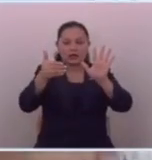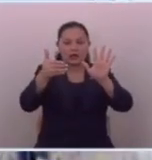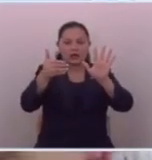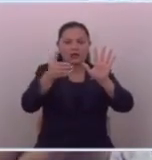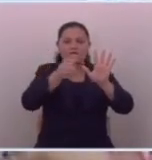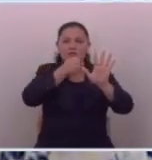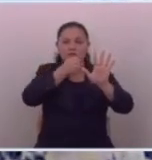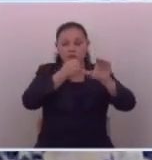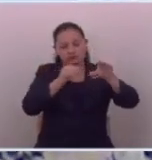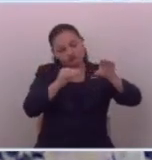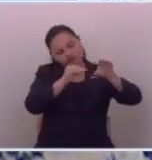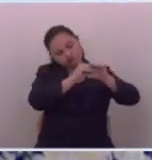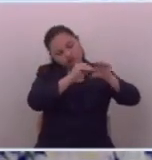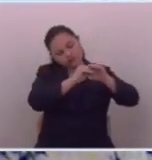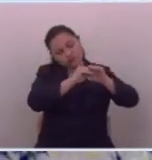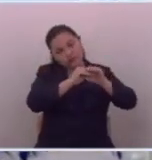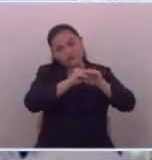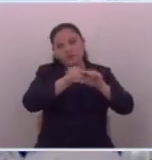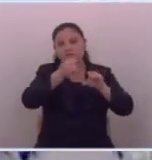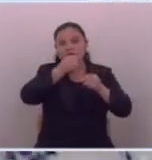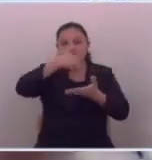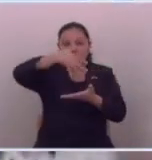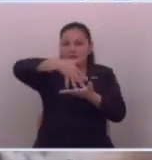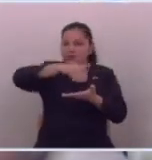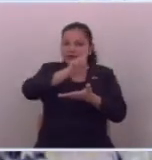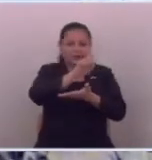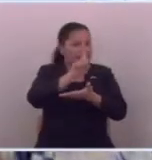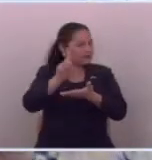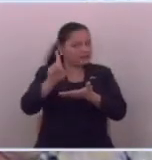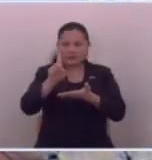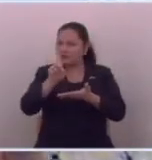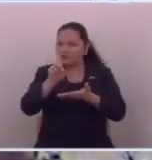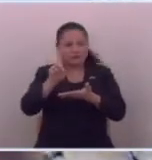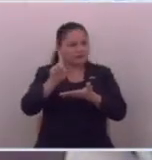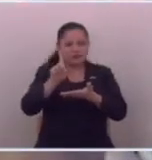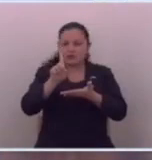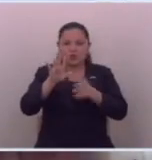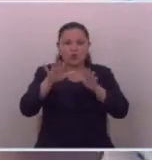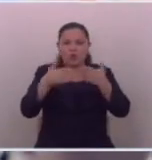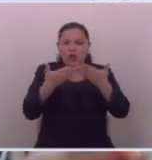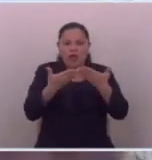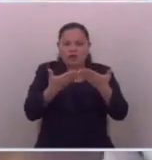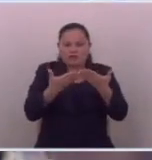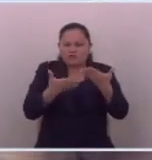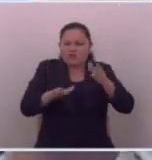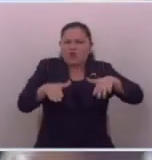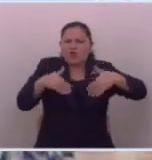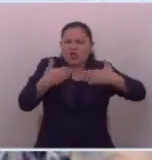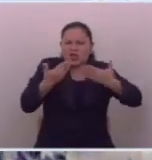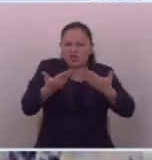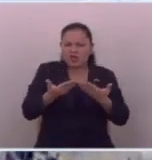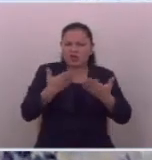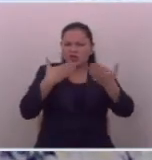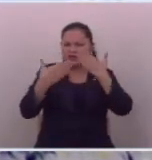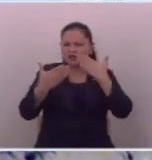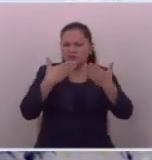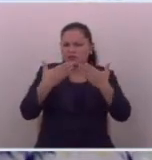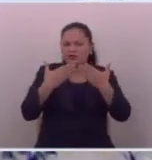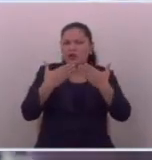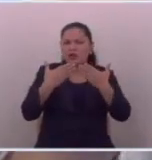cantidad de información pública que no tiene justificación de estar en carácter de reserva